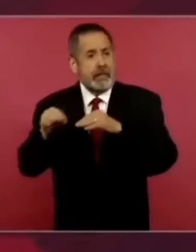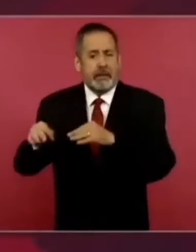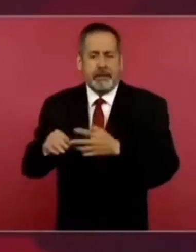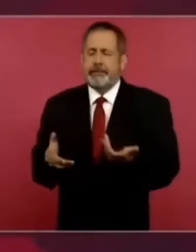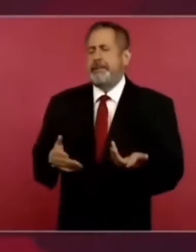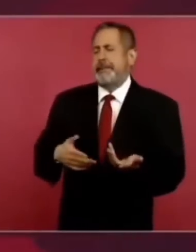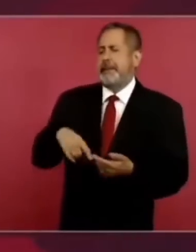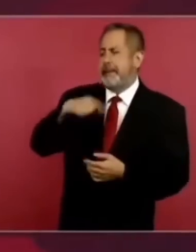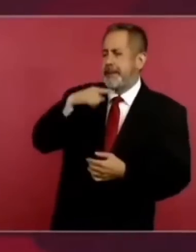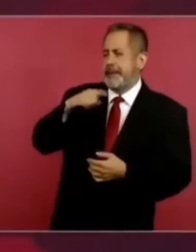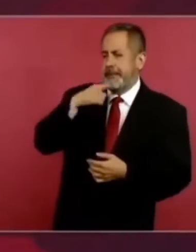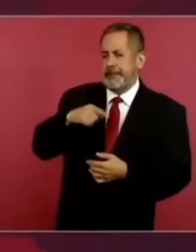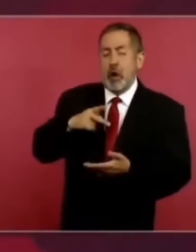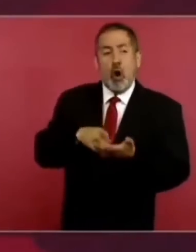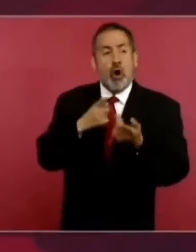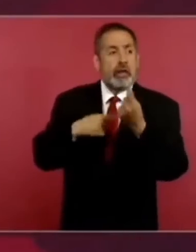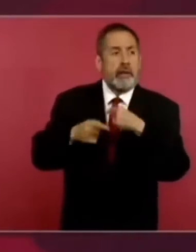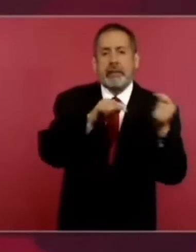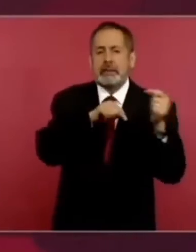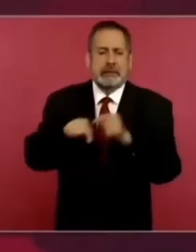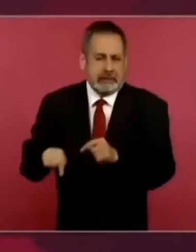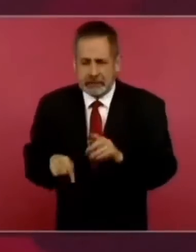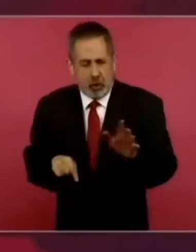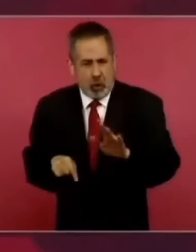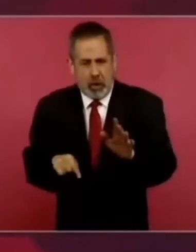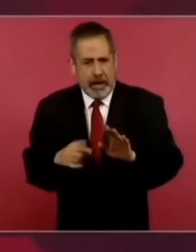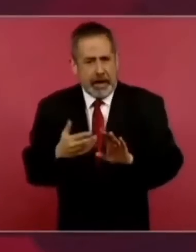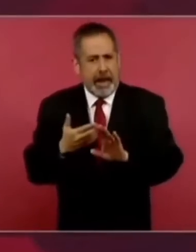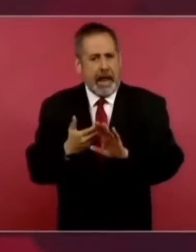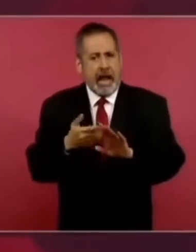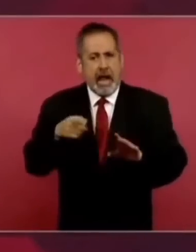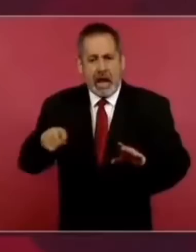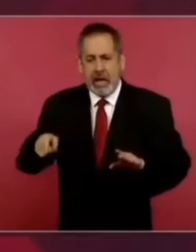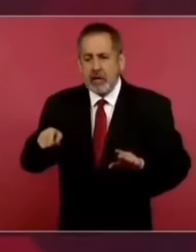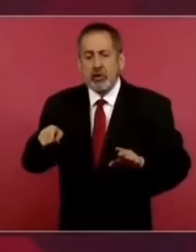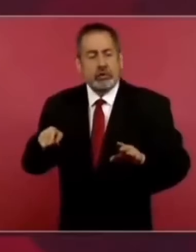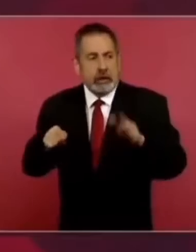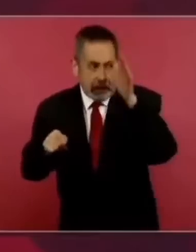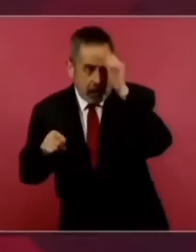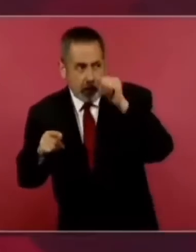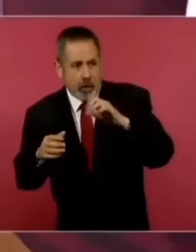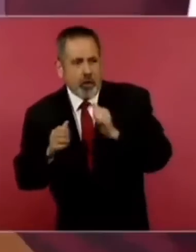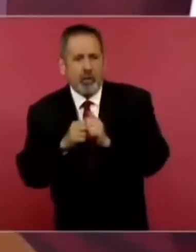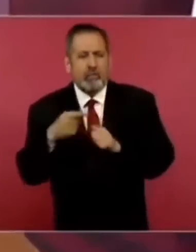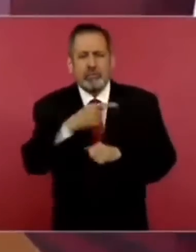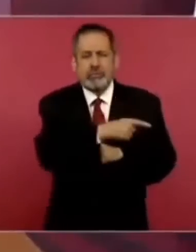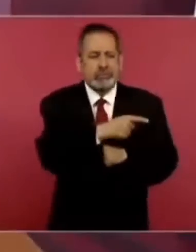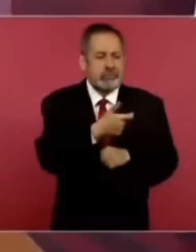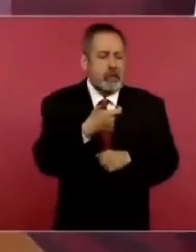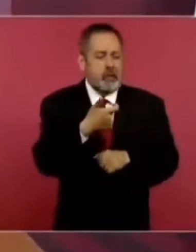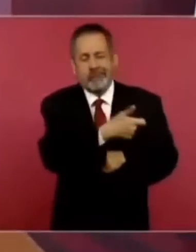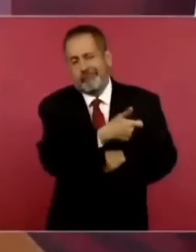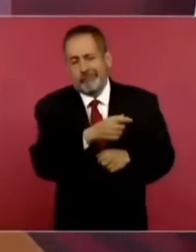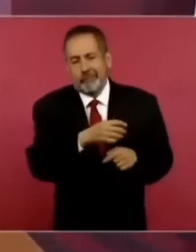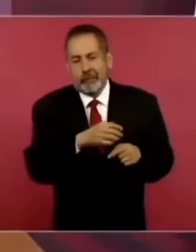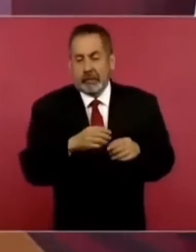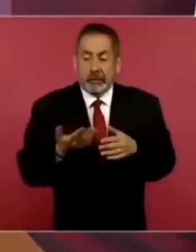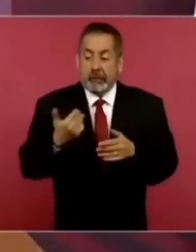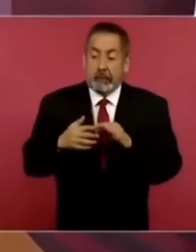ya es muy difícil, ya hicieron un acuerdo con un